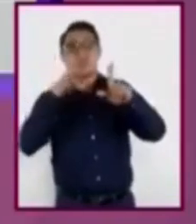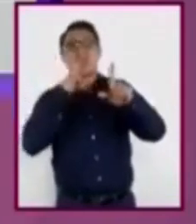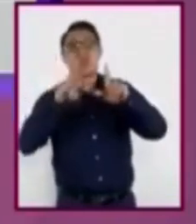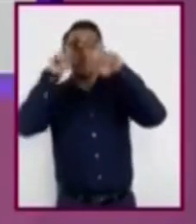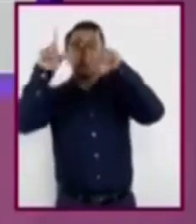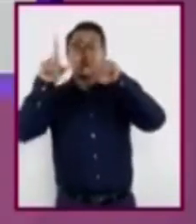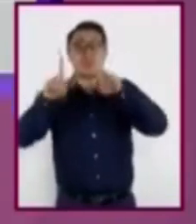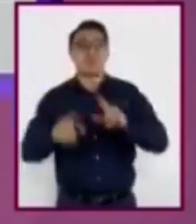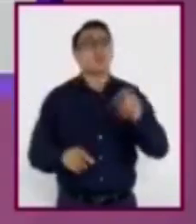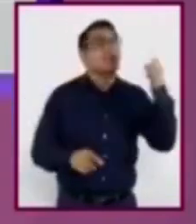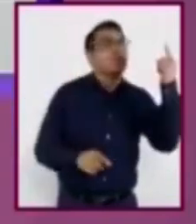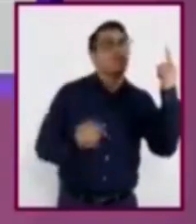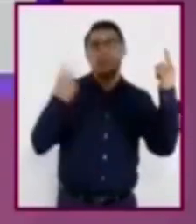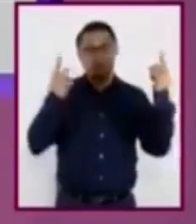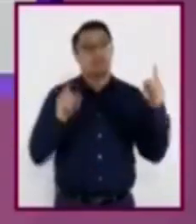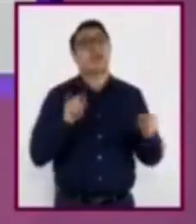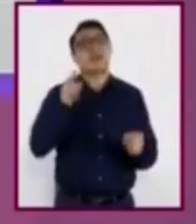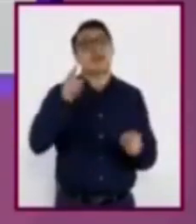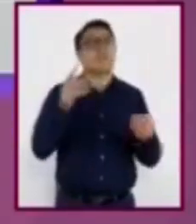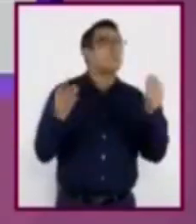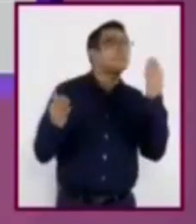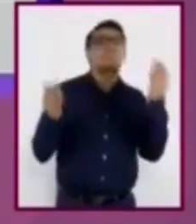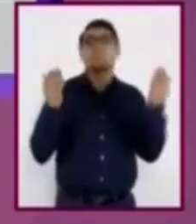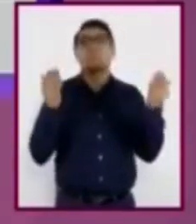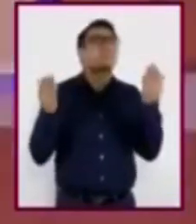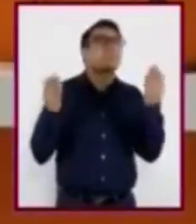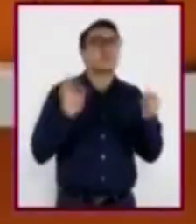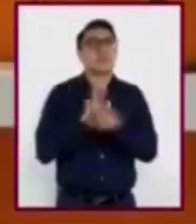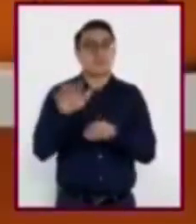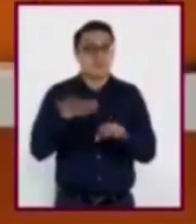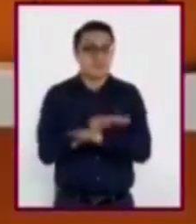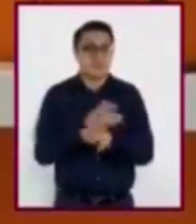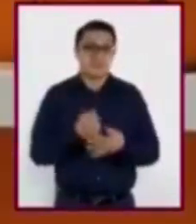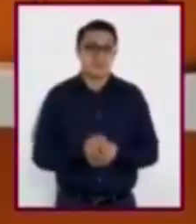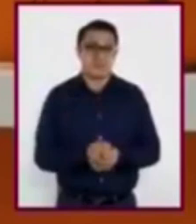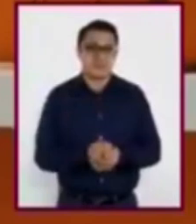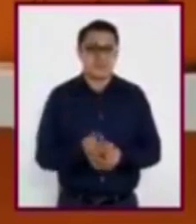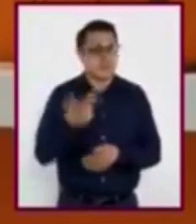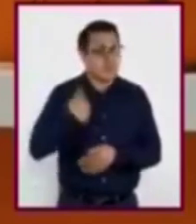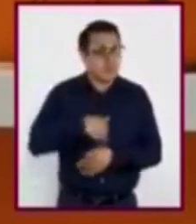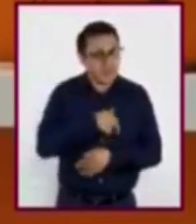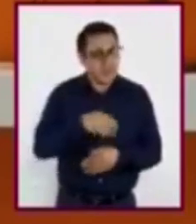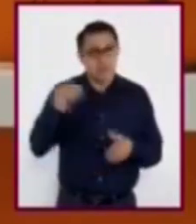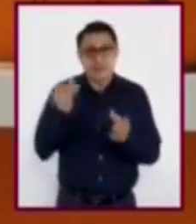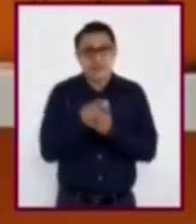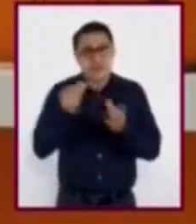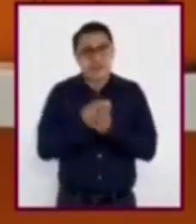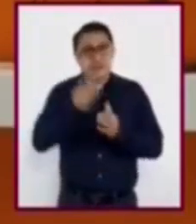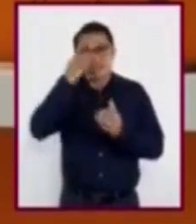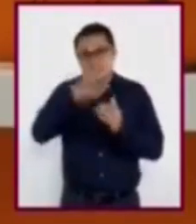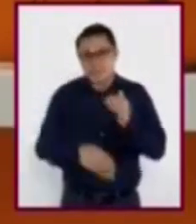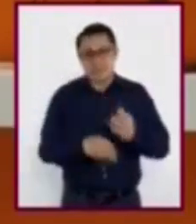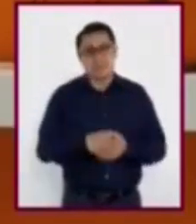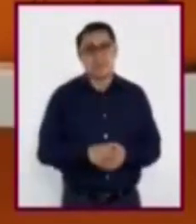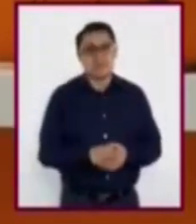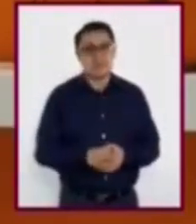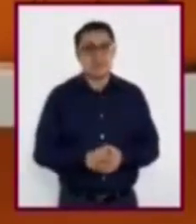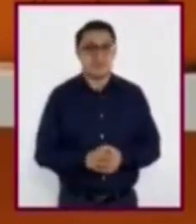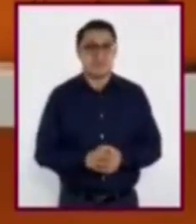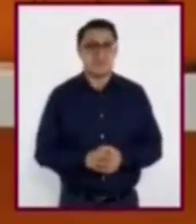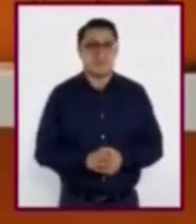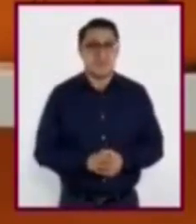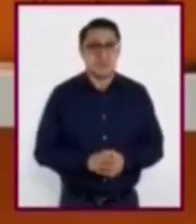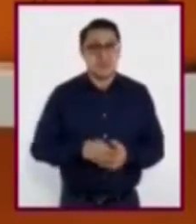Ahora sí, comparen qué ha cambiado. Estamos por concluir la sesión y me gustaría